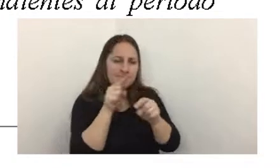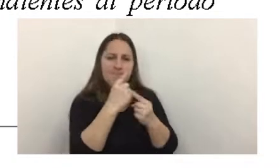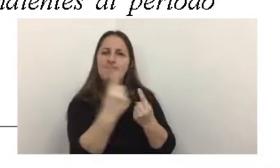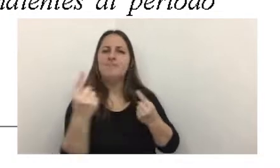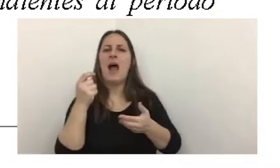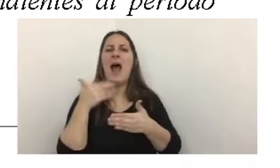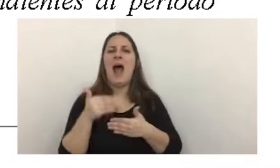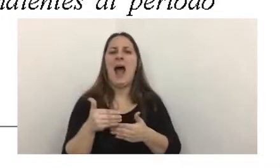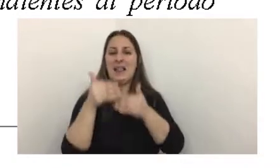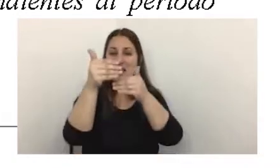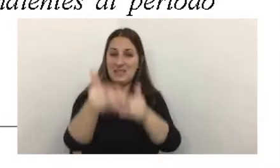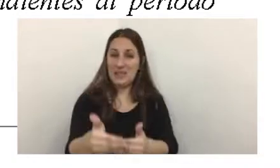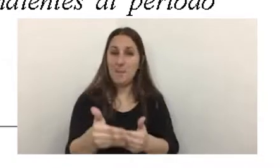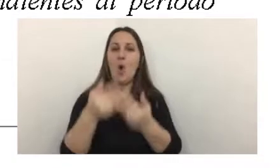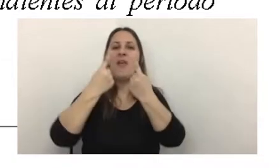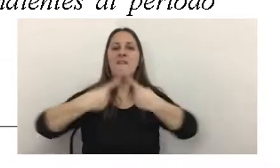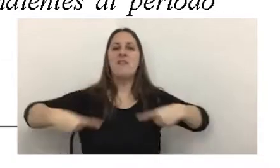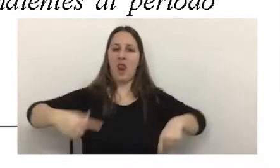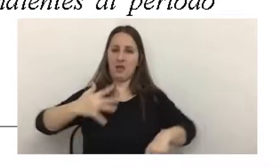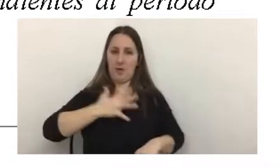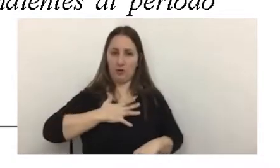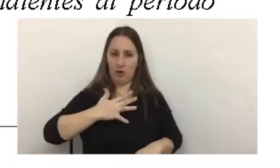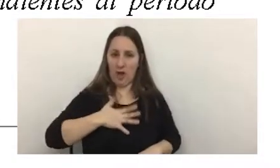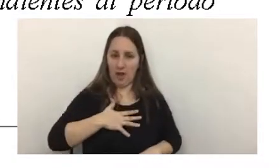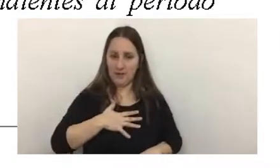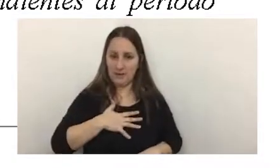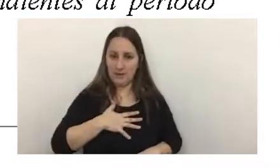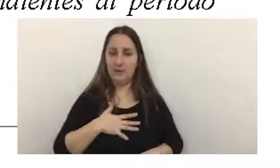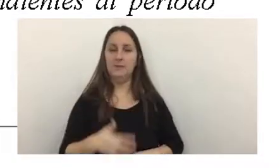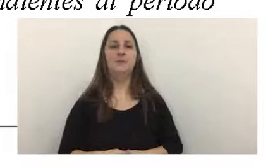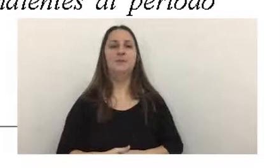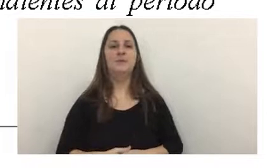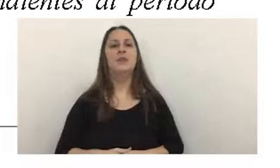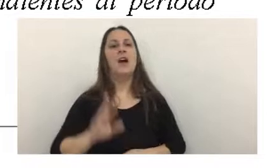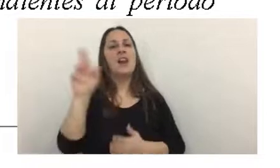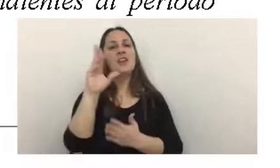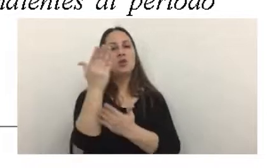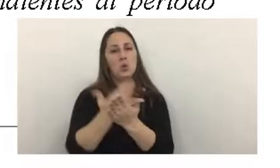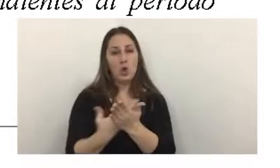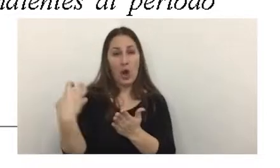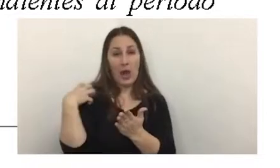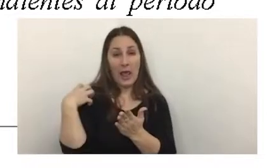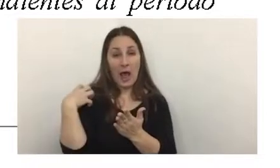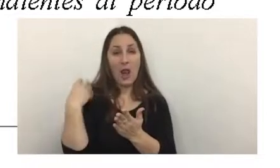anticipos de bienes personales. Aquí recordemos que la resolución general